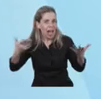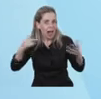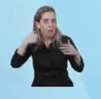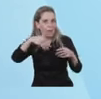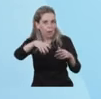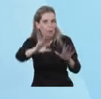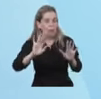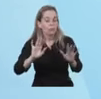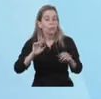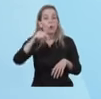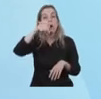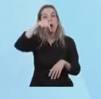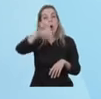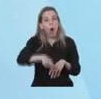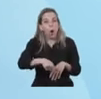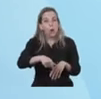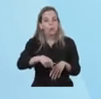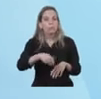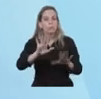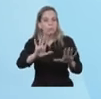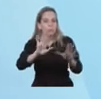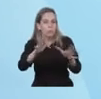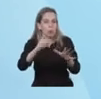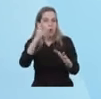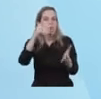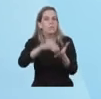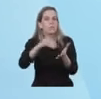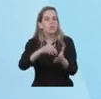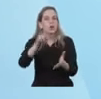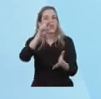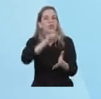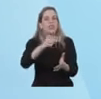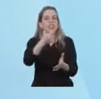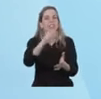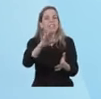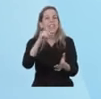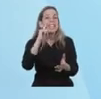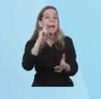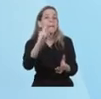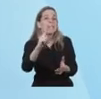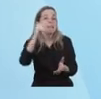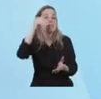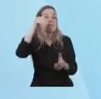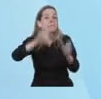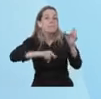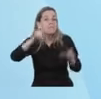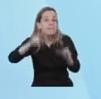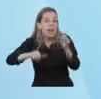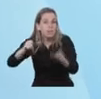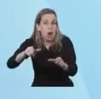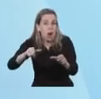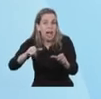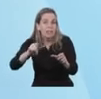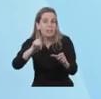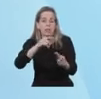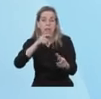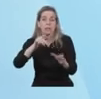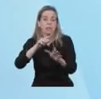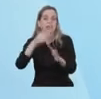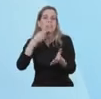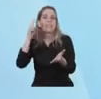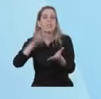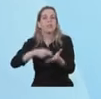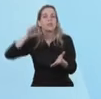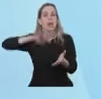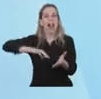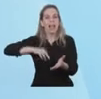Hoy 1.260.000 personas dejaron de pagar el impuesto a las ganancias y